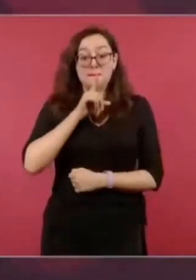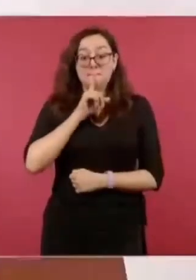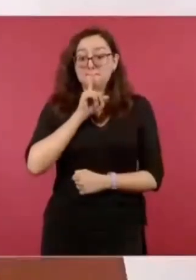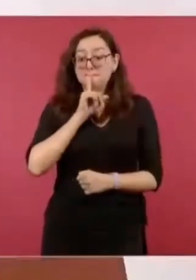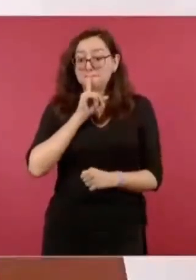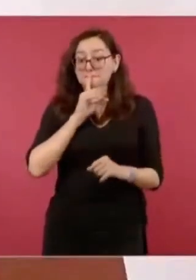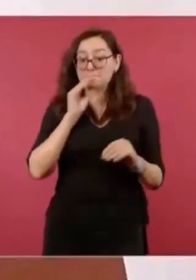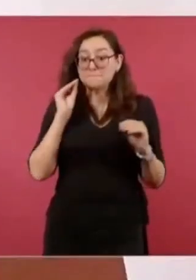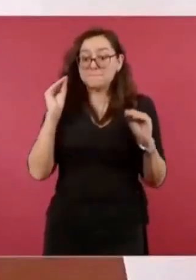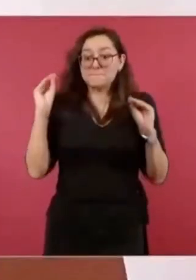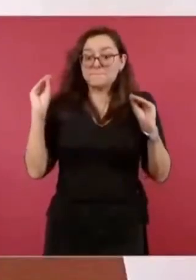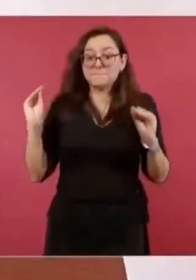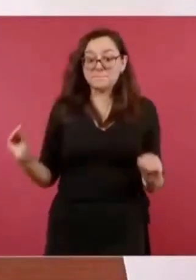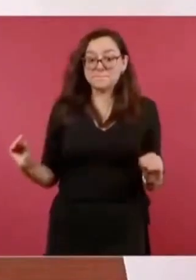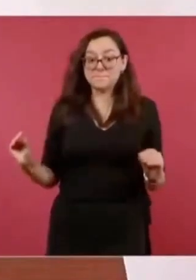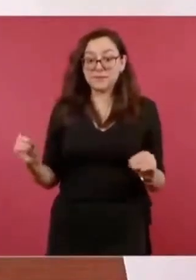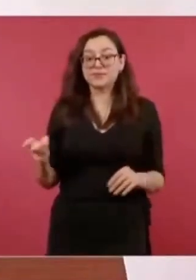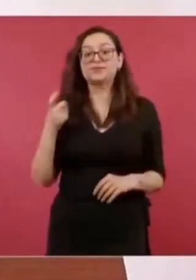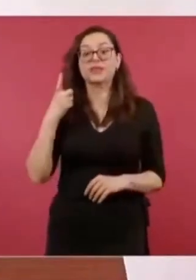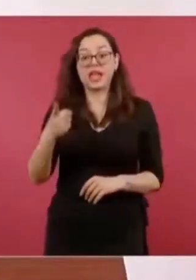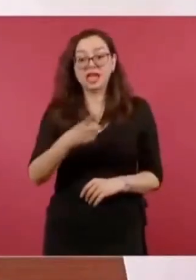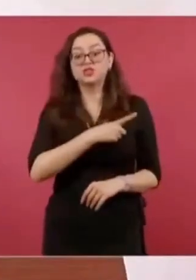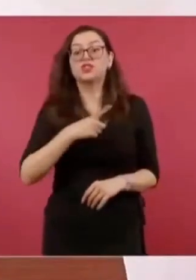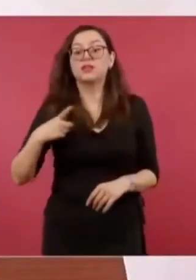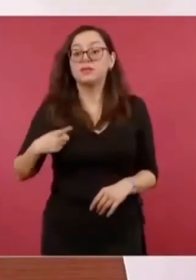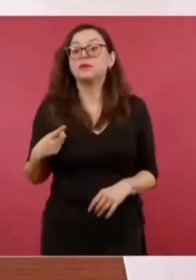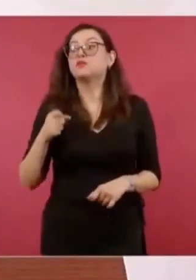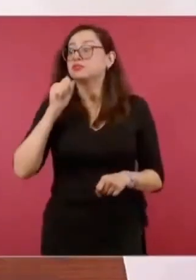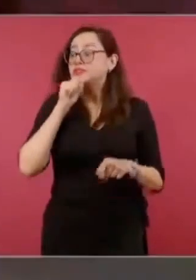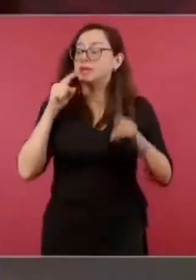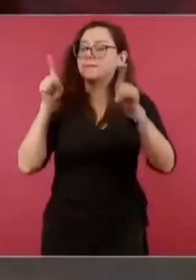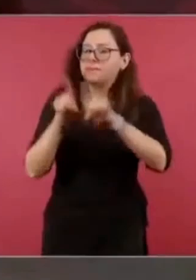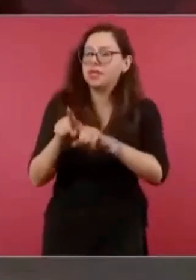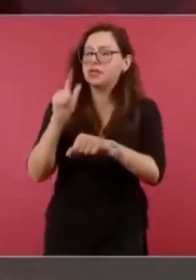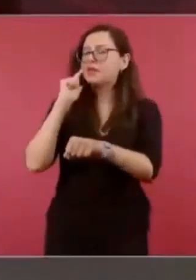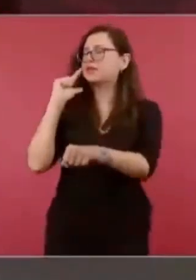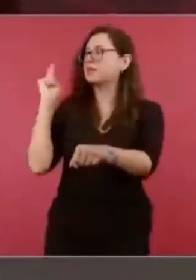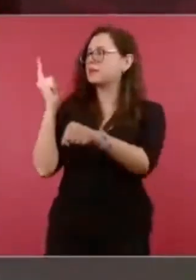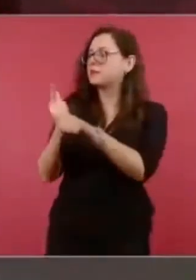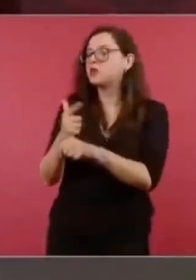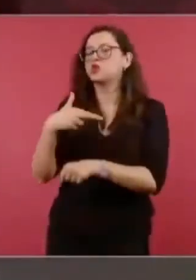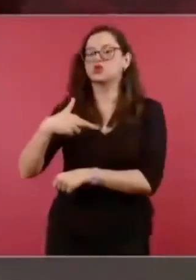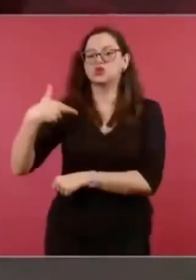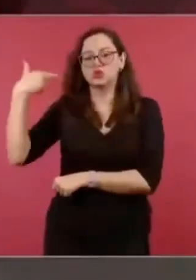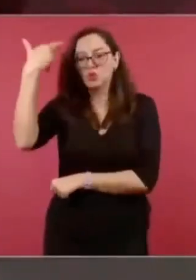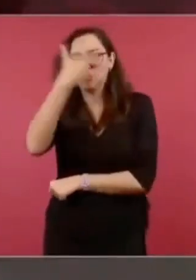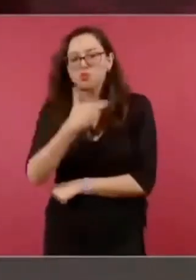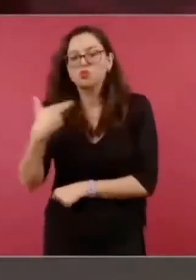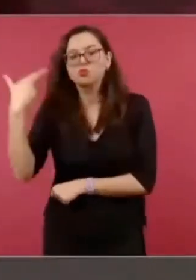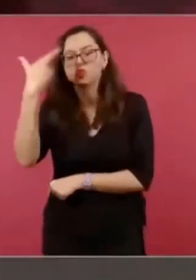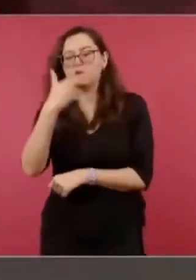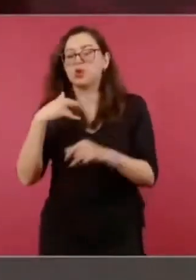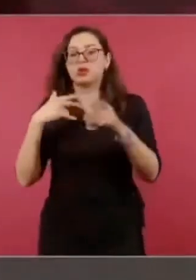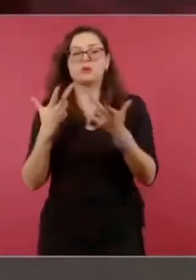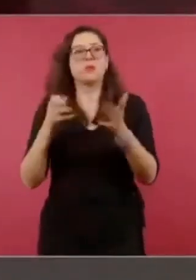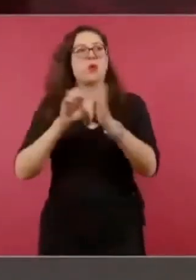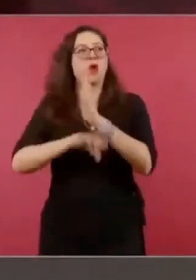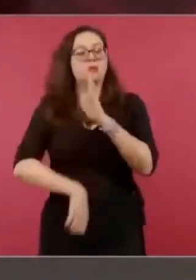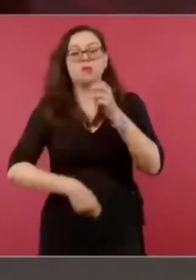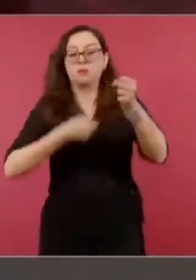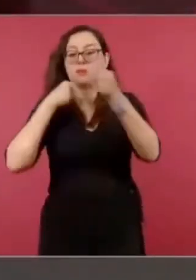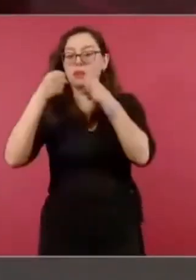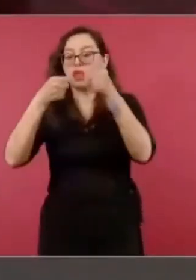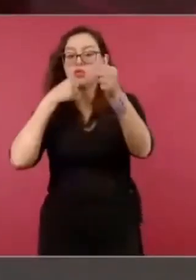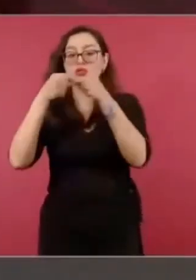porque el New York Times y el Washington Post y el Wall Street